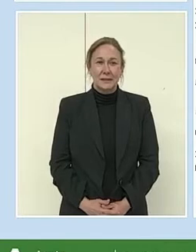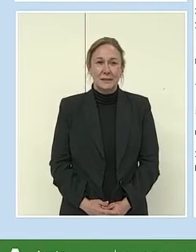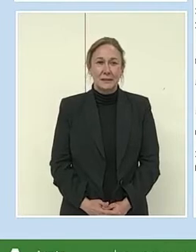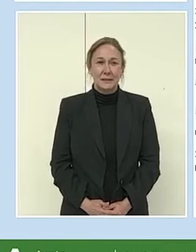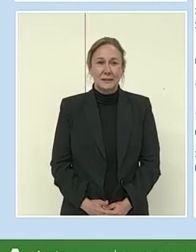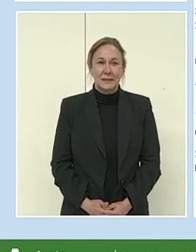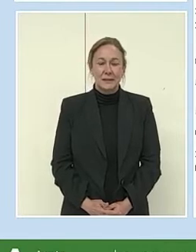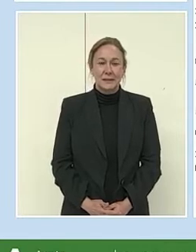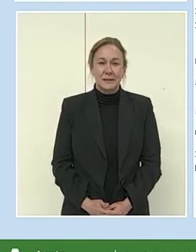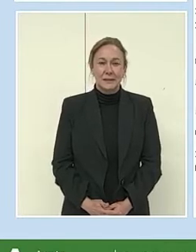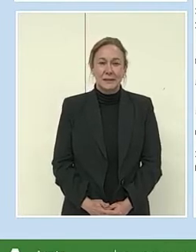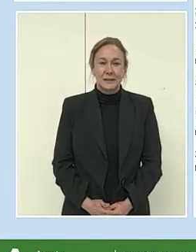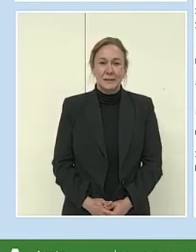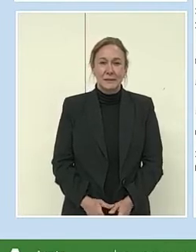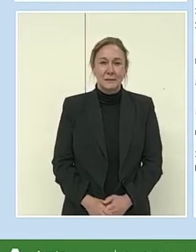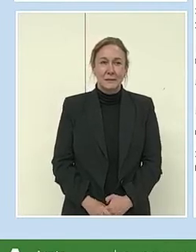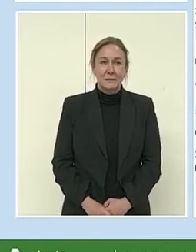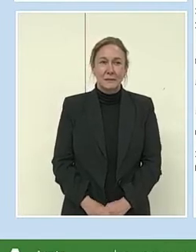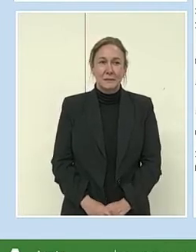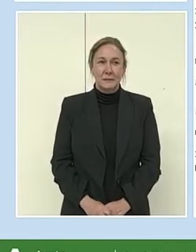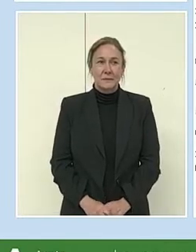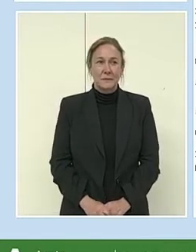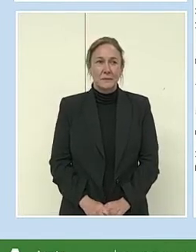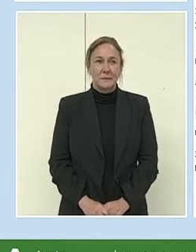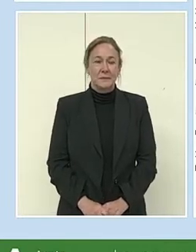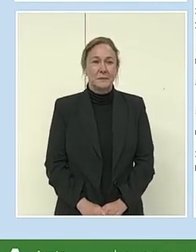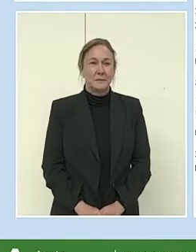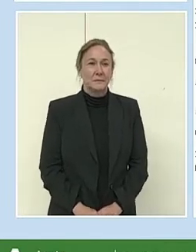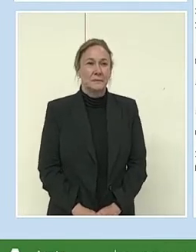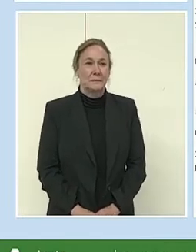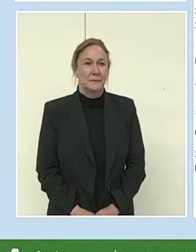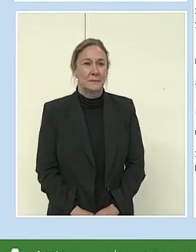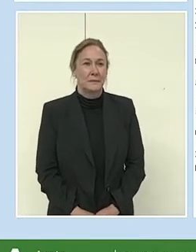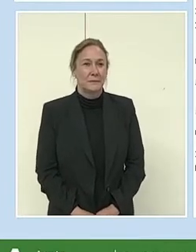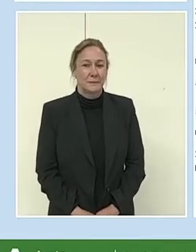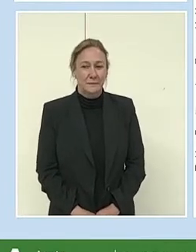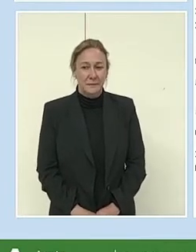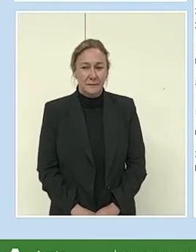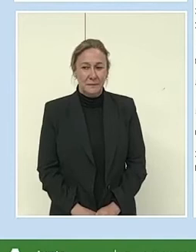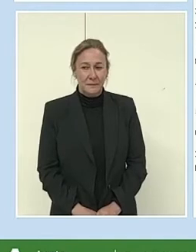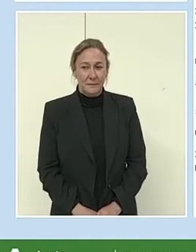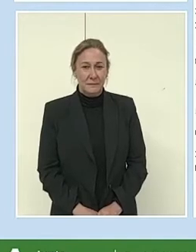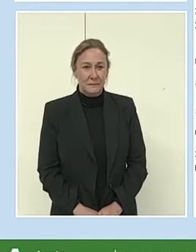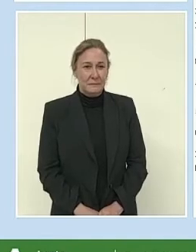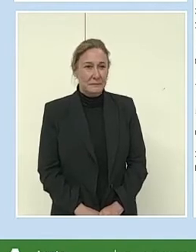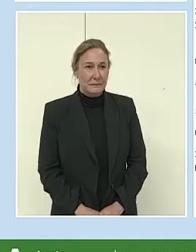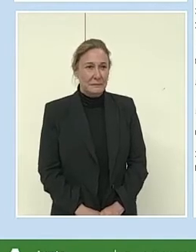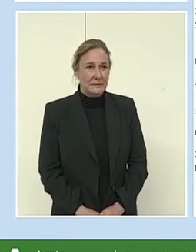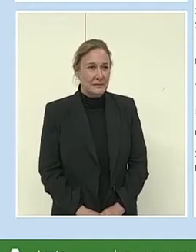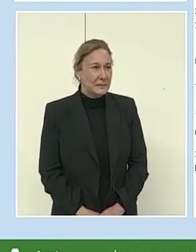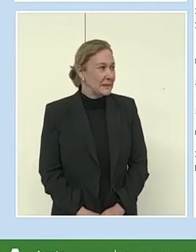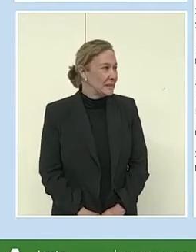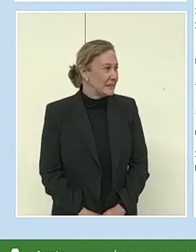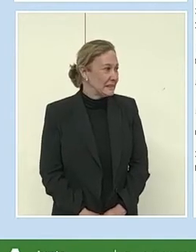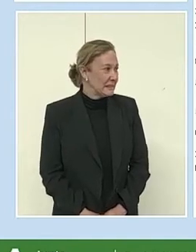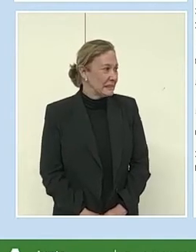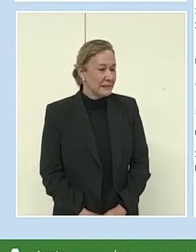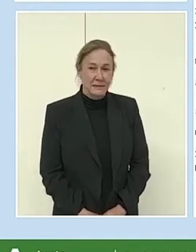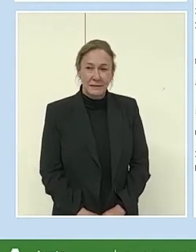imprescindible, constante, la más pequeña, detallista, conflictiva, empática. Todo esto está saliendo aquí.